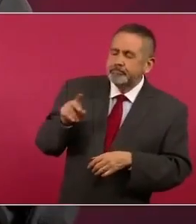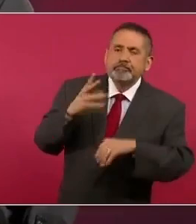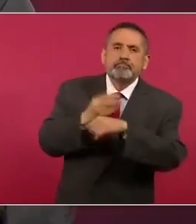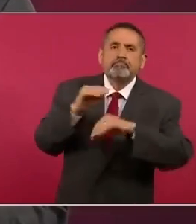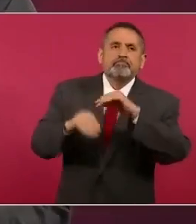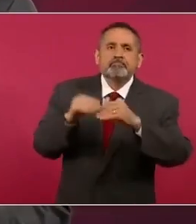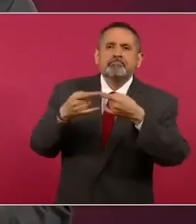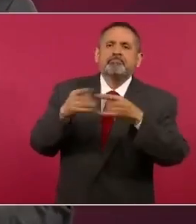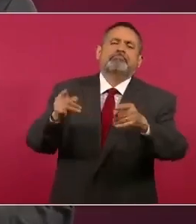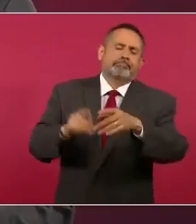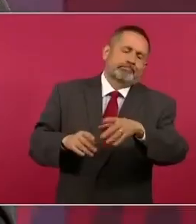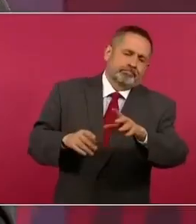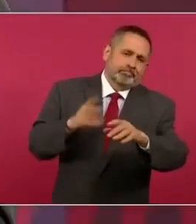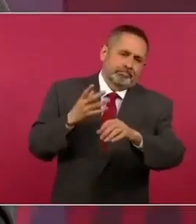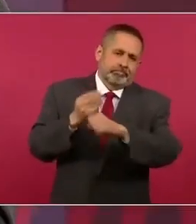gobernar